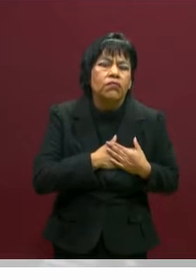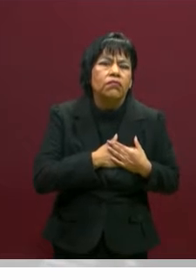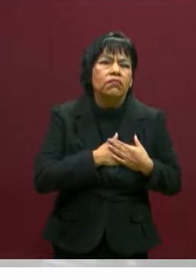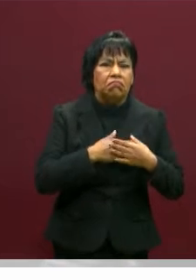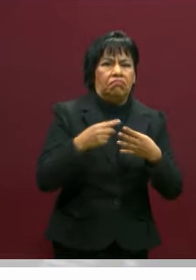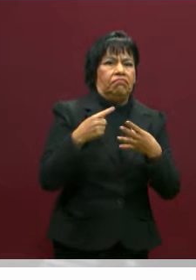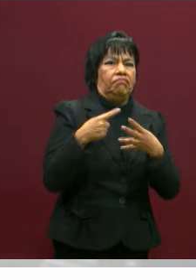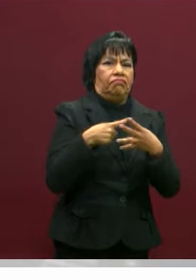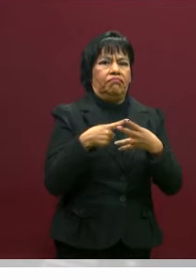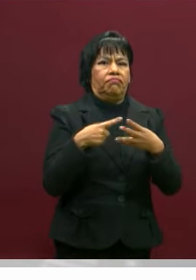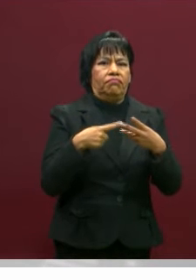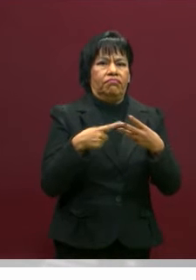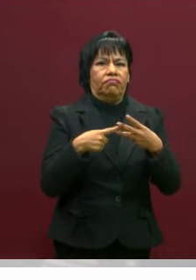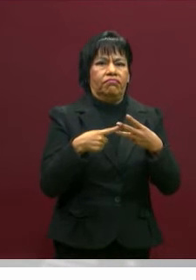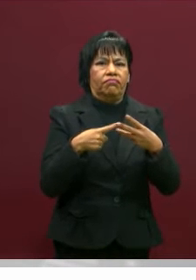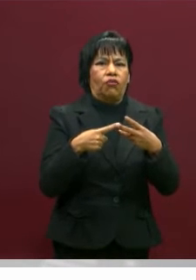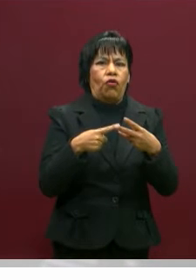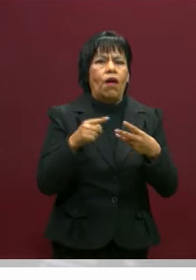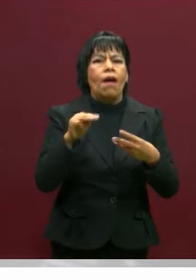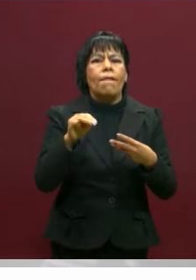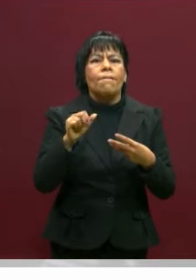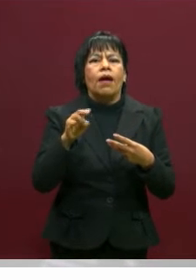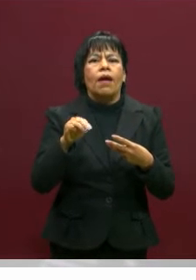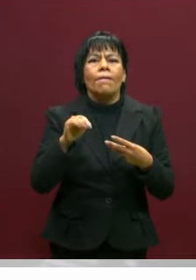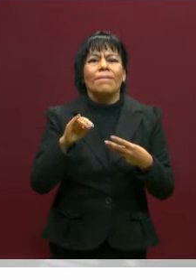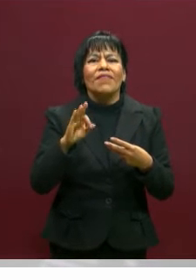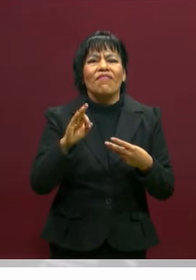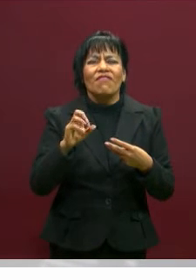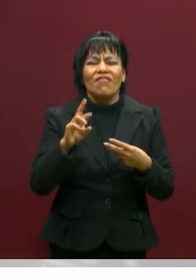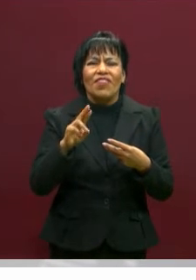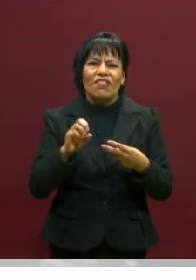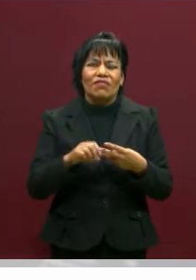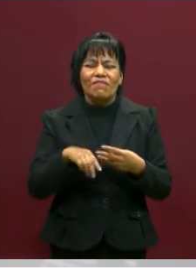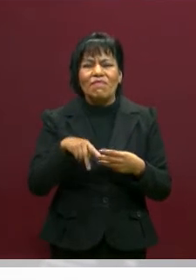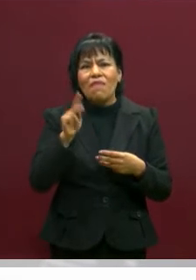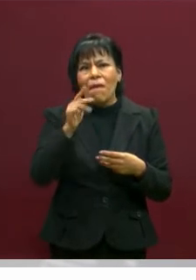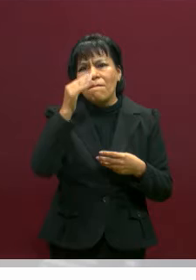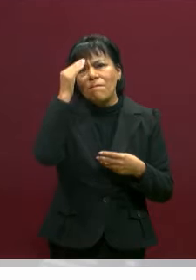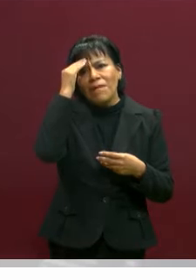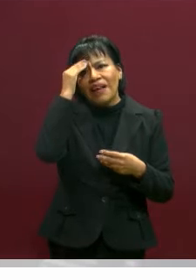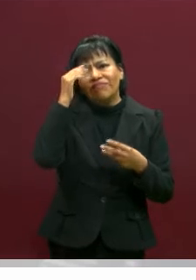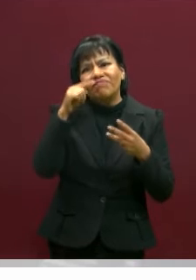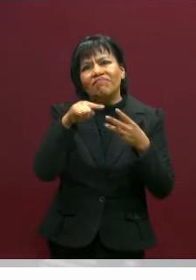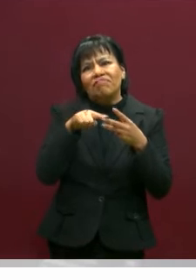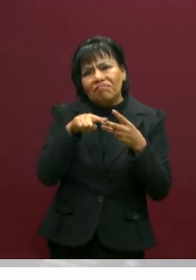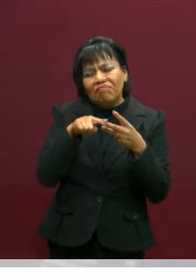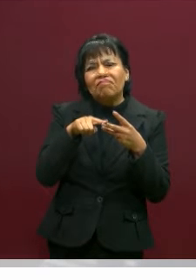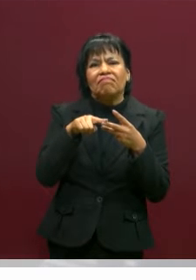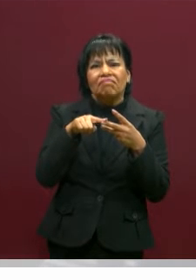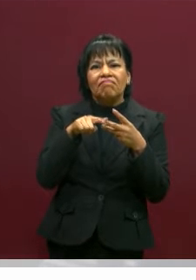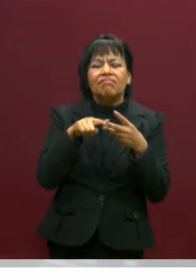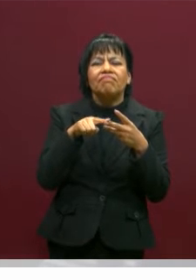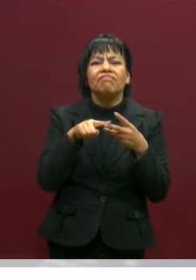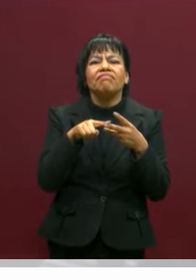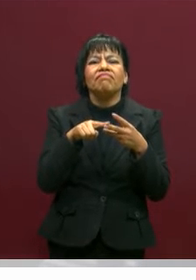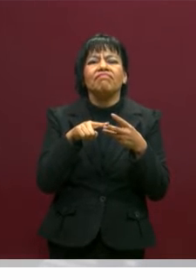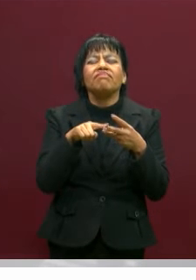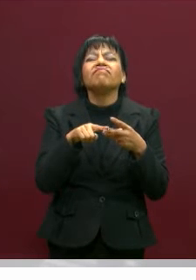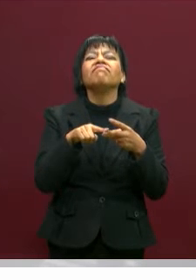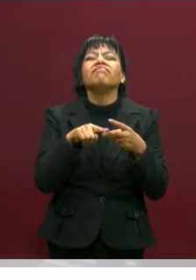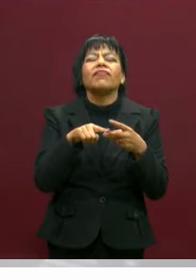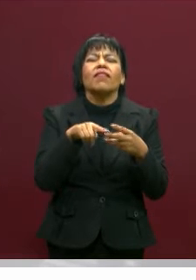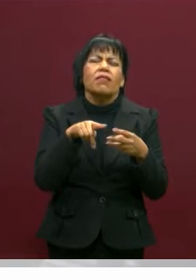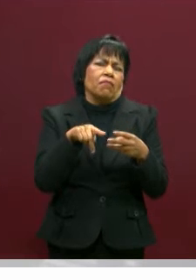Algunos dicen, somos mamíferos racionales. Pero dice otro autor,